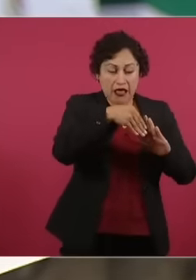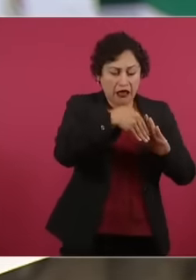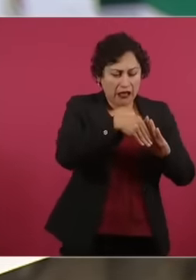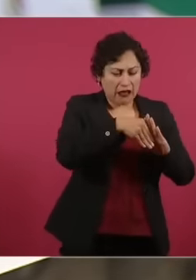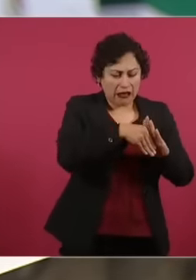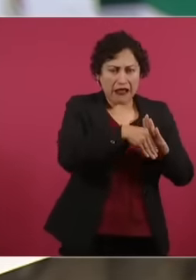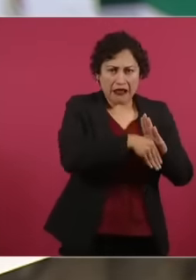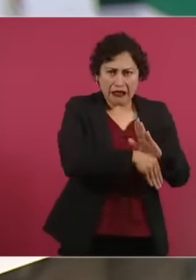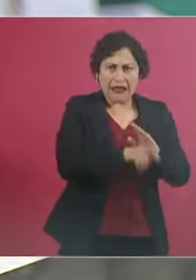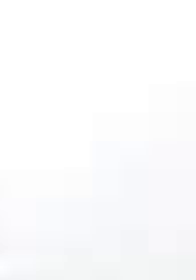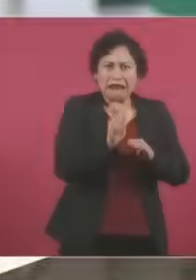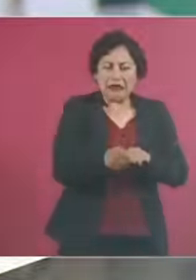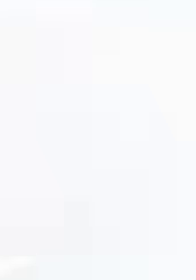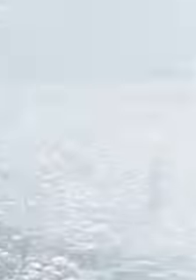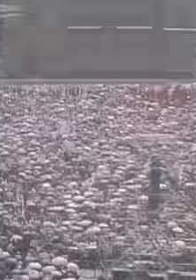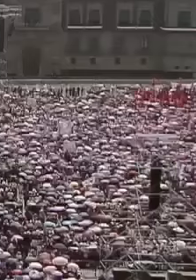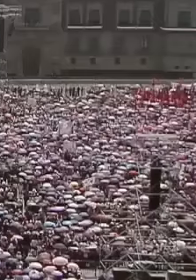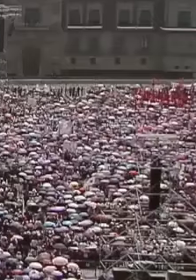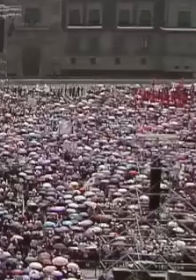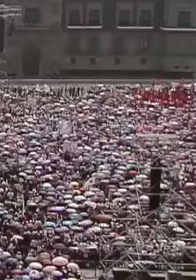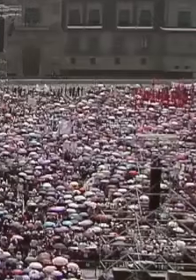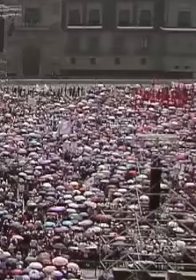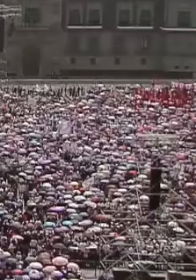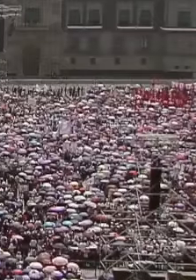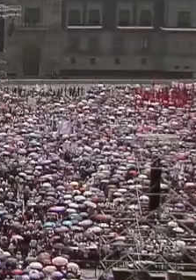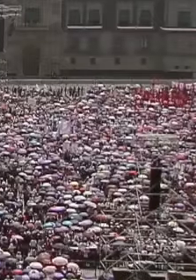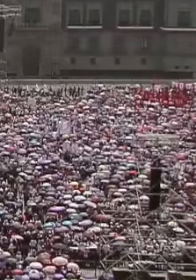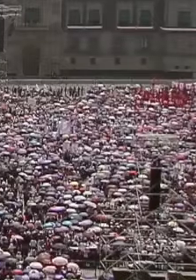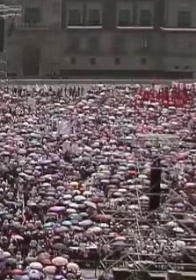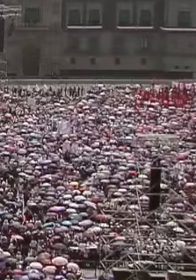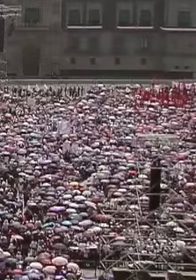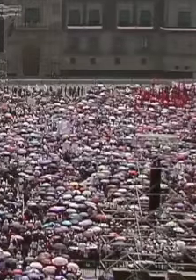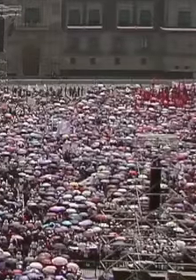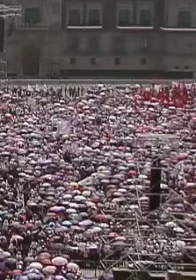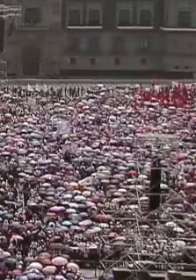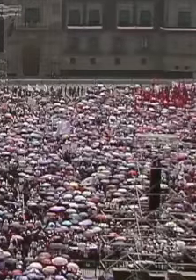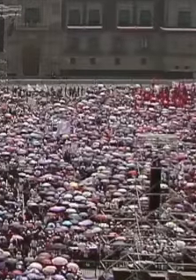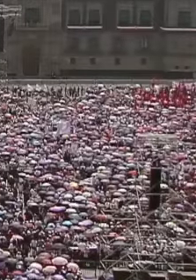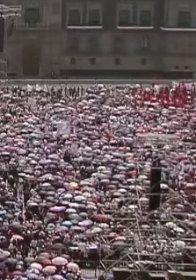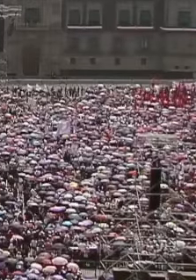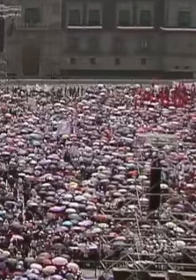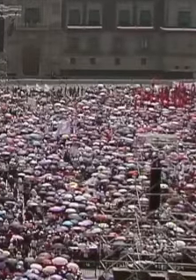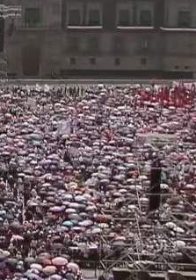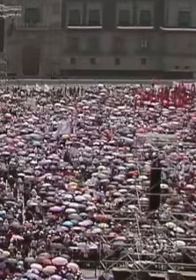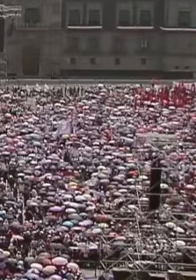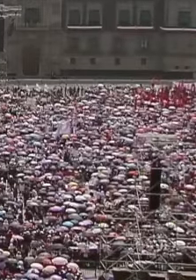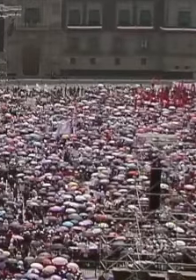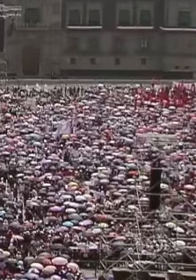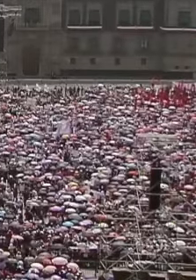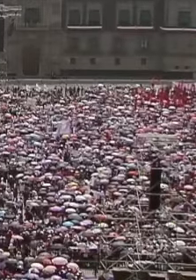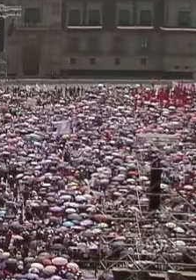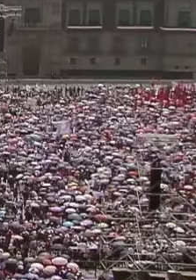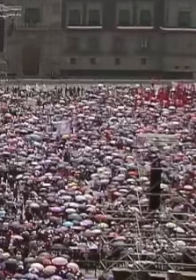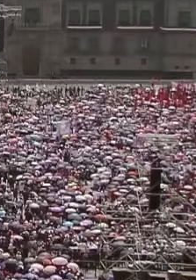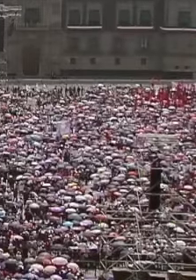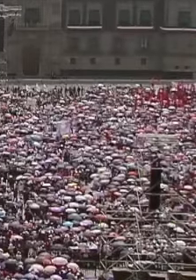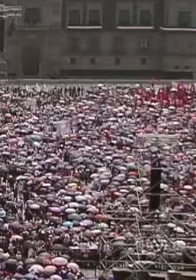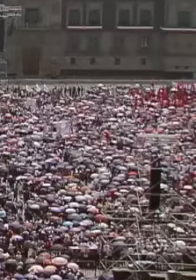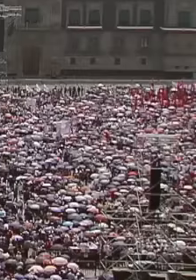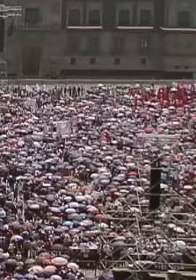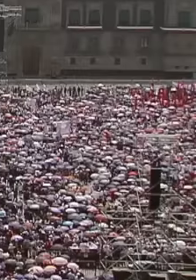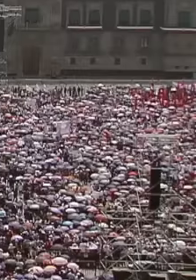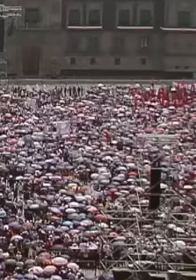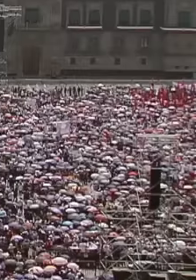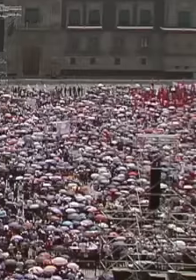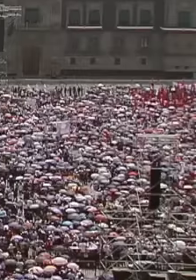El pueblo de México pide a gritos de que los trabajadores del Poder Judicial sean elegidos por el mismo pueblo.